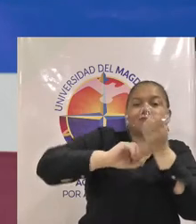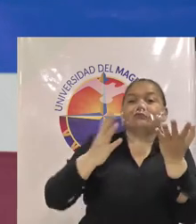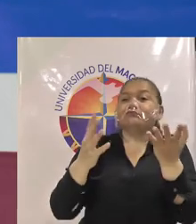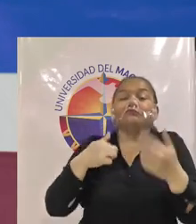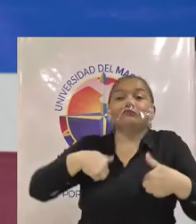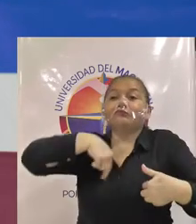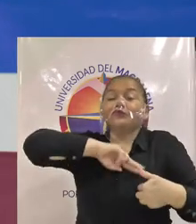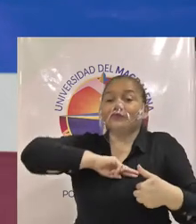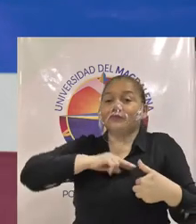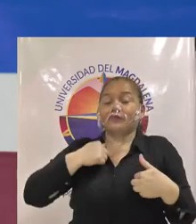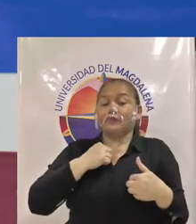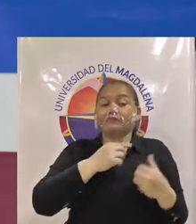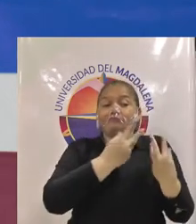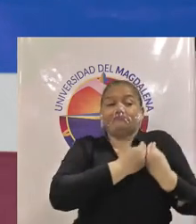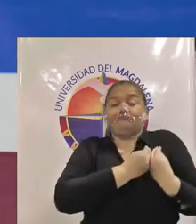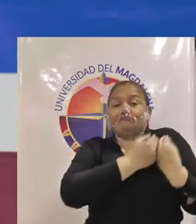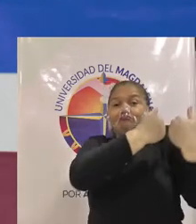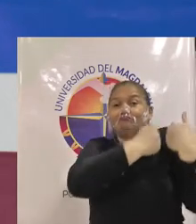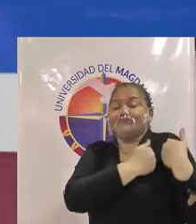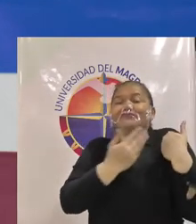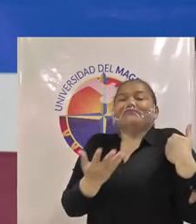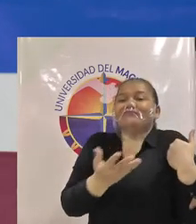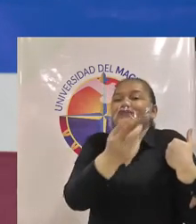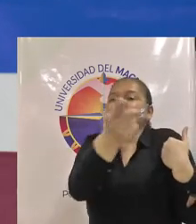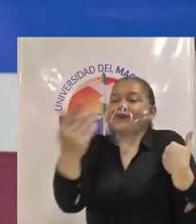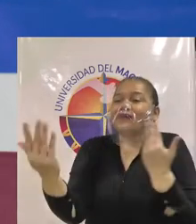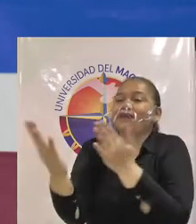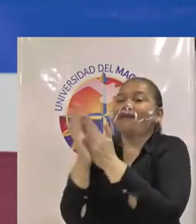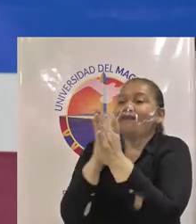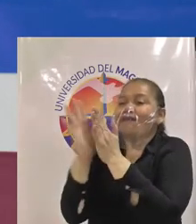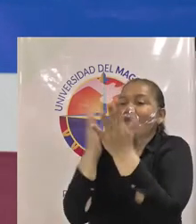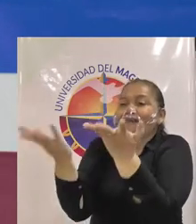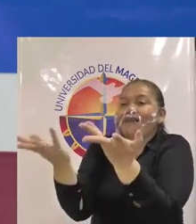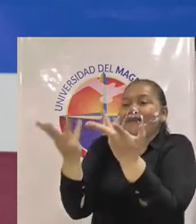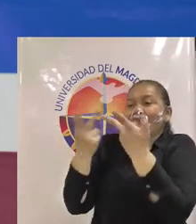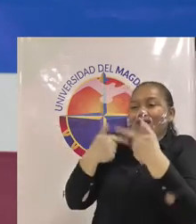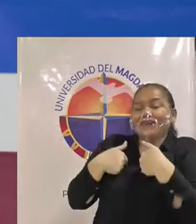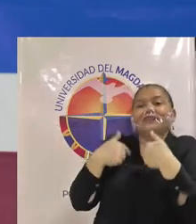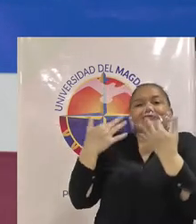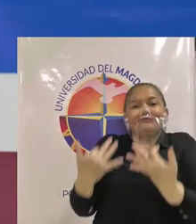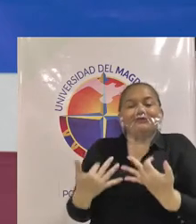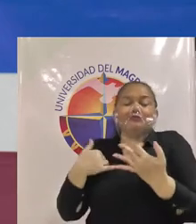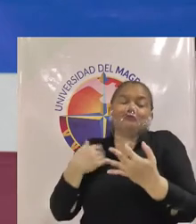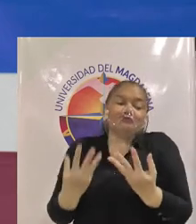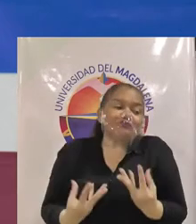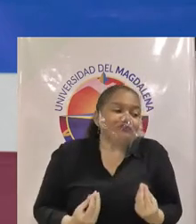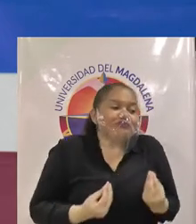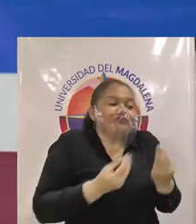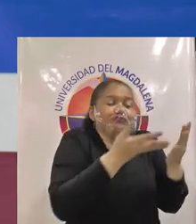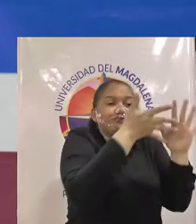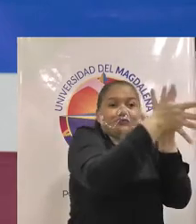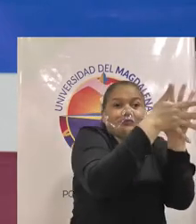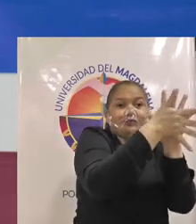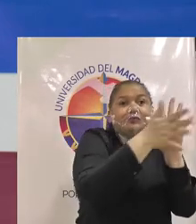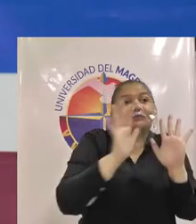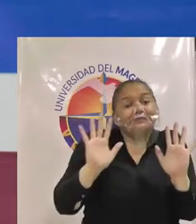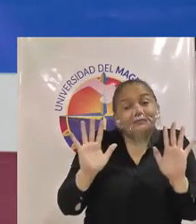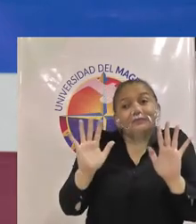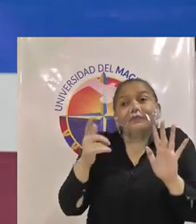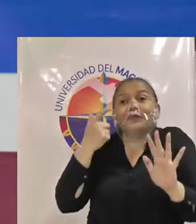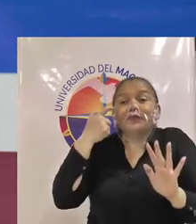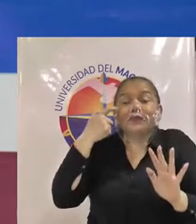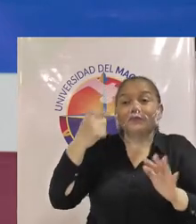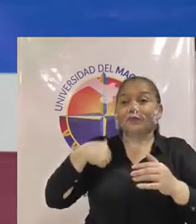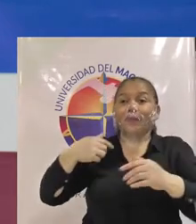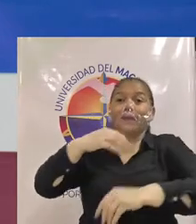que vamos a llevar sus propuestas a el consejo académico no nos deleguen poder porque no lo